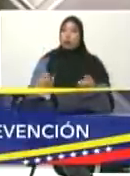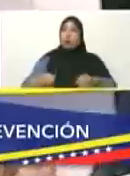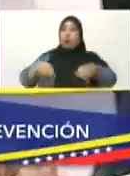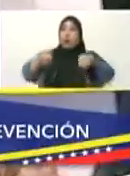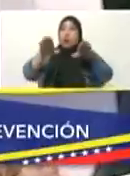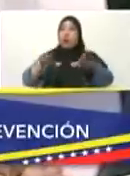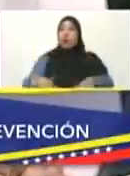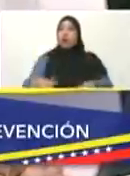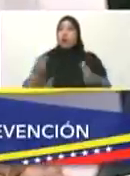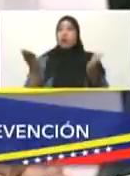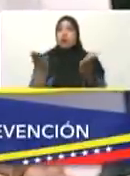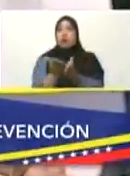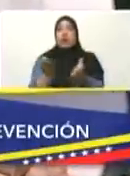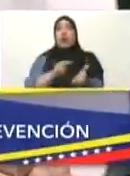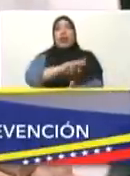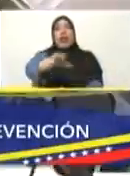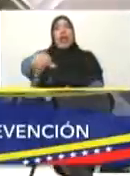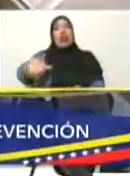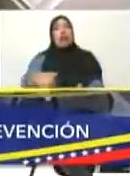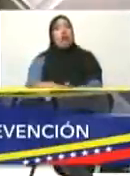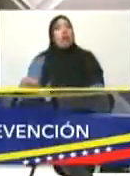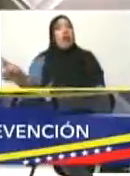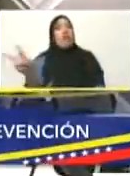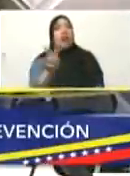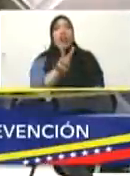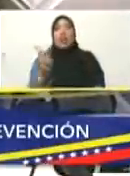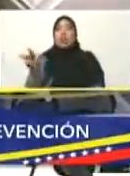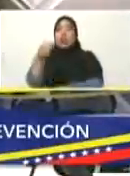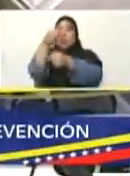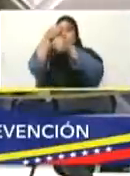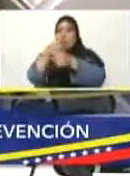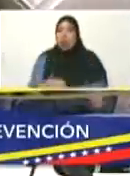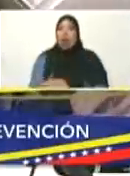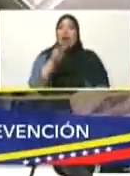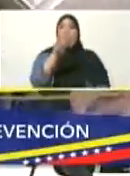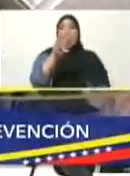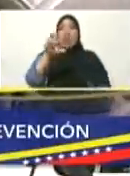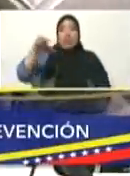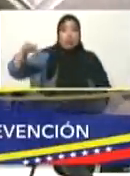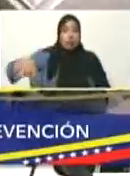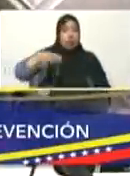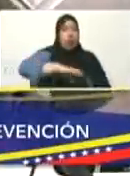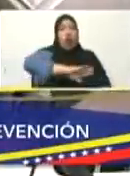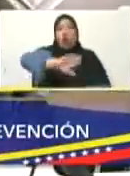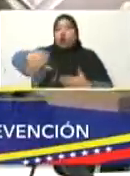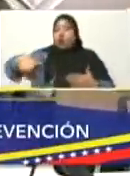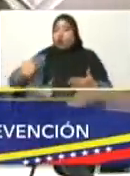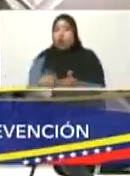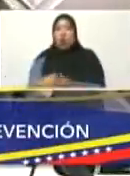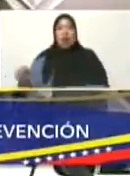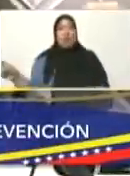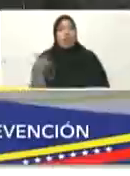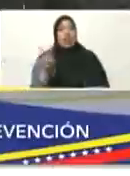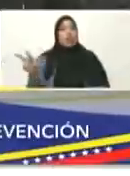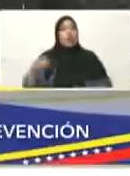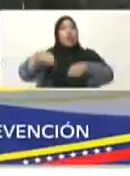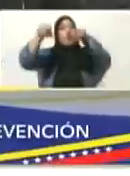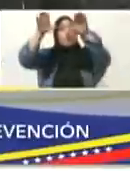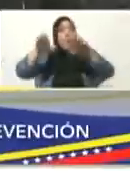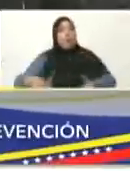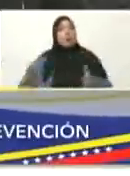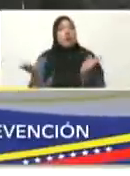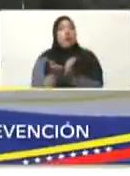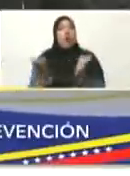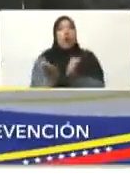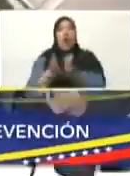clases en todo el territorio nacional. En los 23 estados, más en Caracas. Todo el territorio nacional, suspensión de clases. Atención,